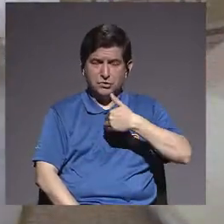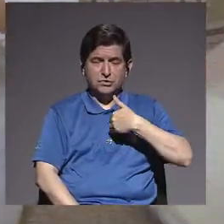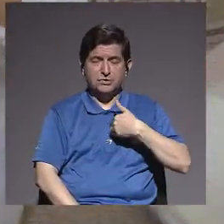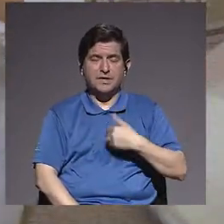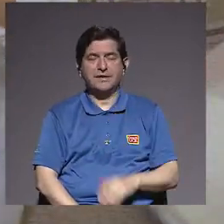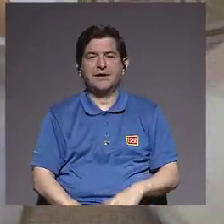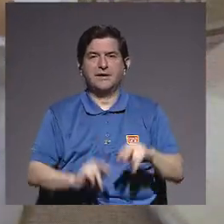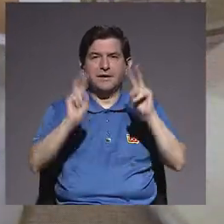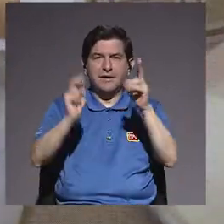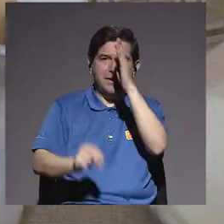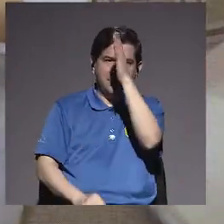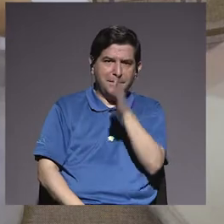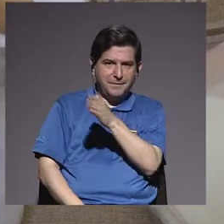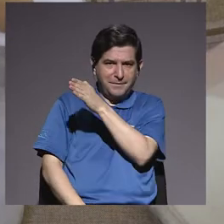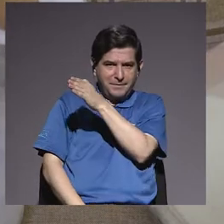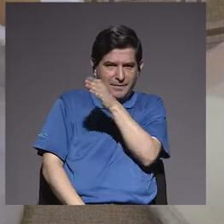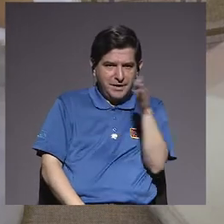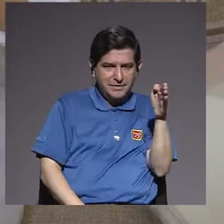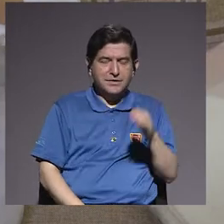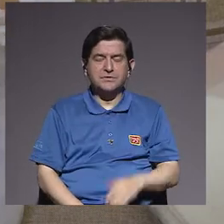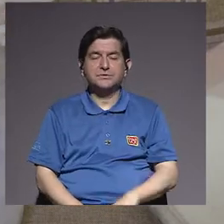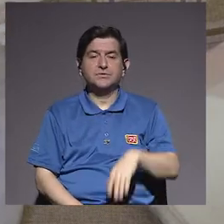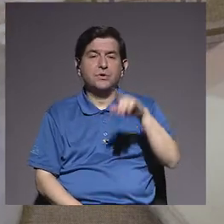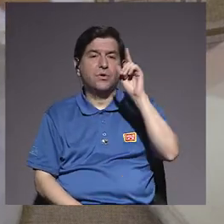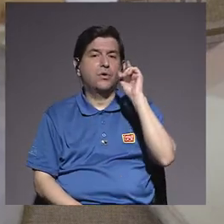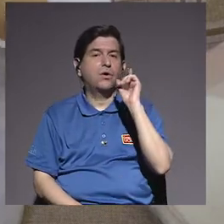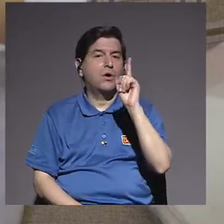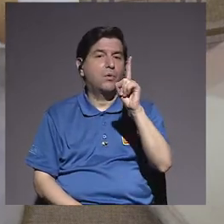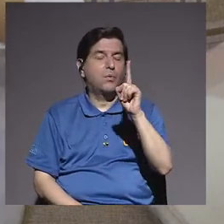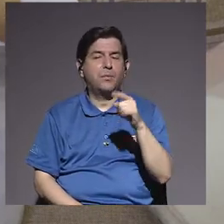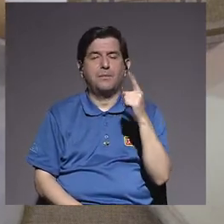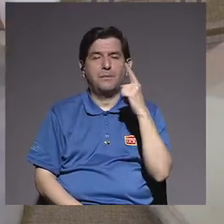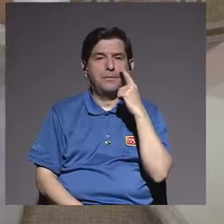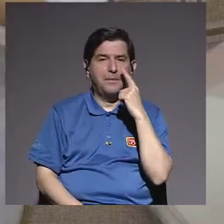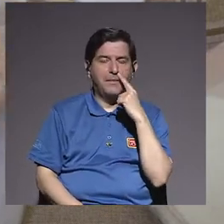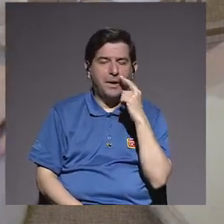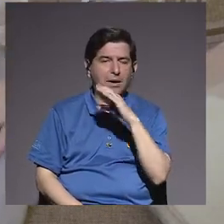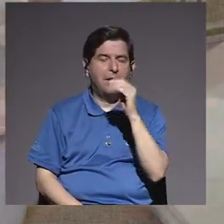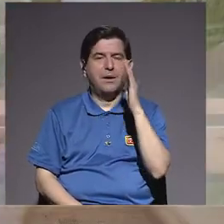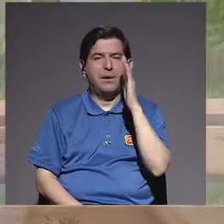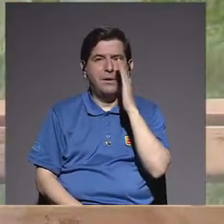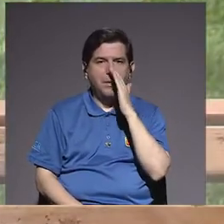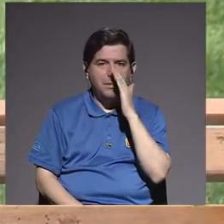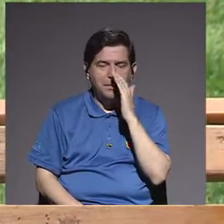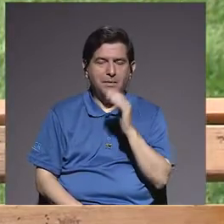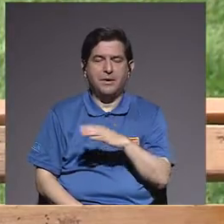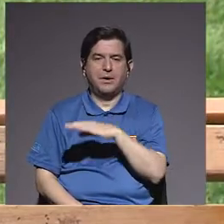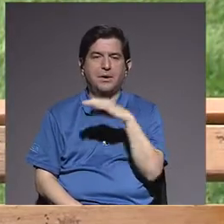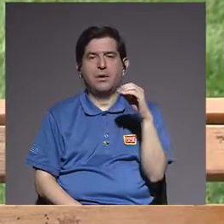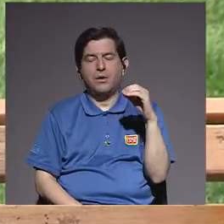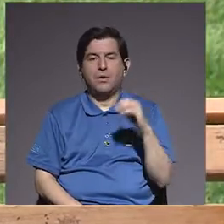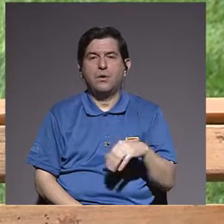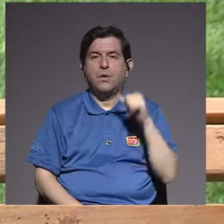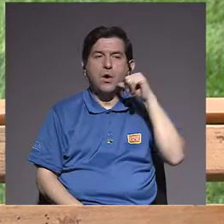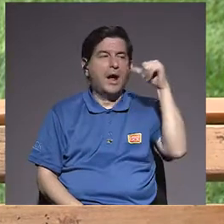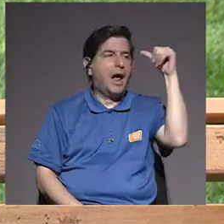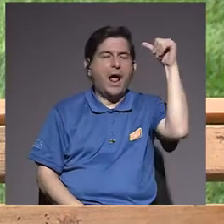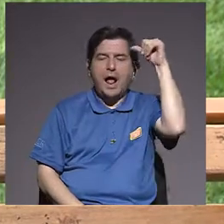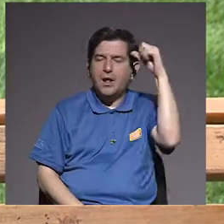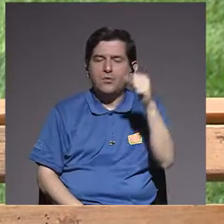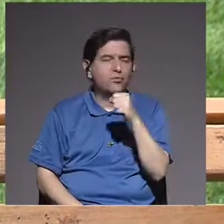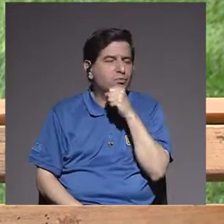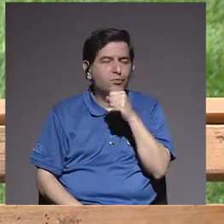bendición de tener a uno de nuestros padres, a nuestros adultos